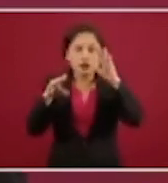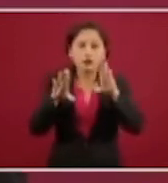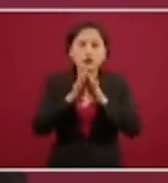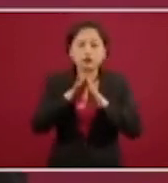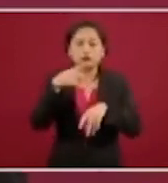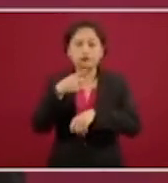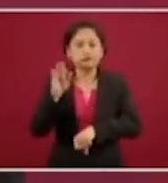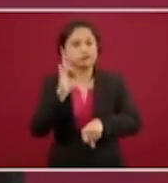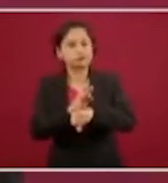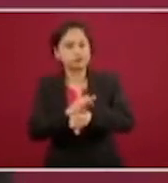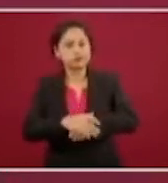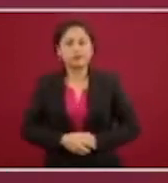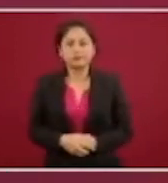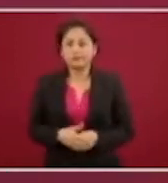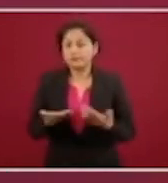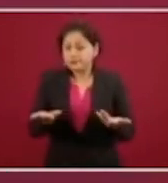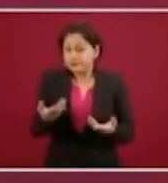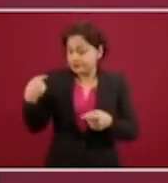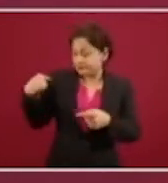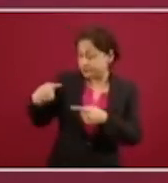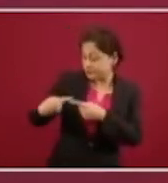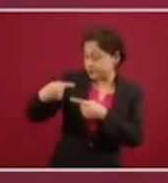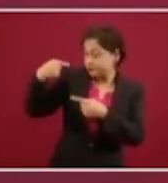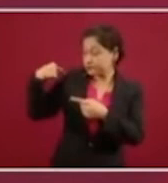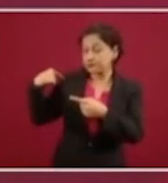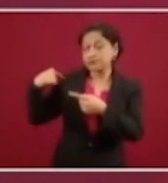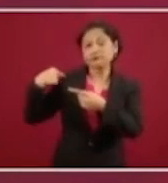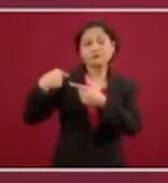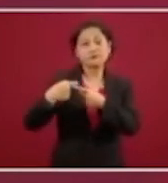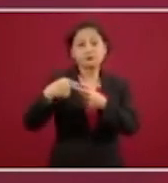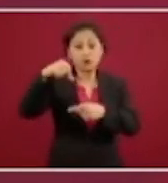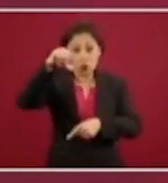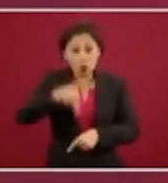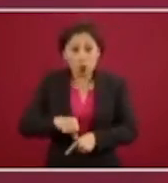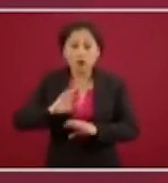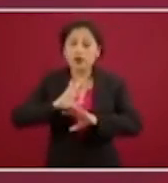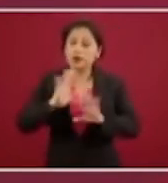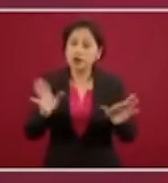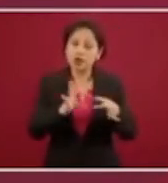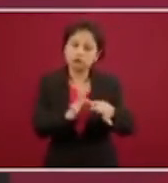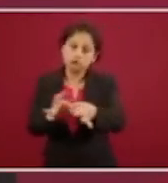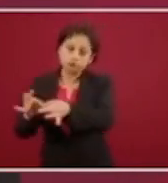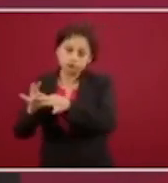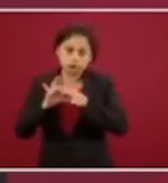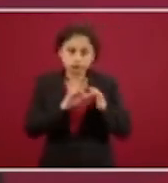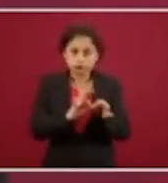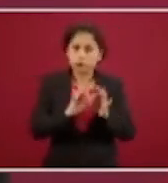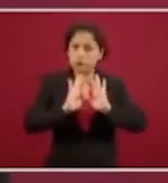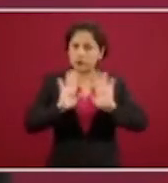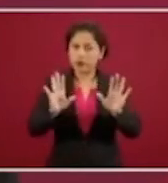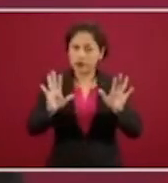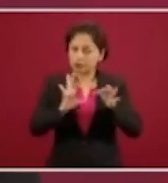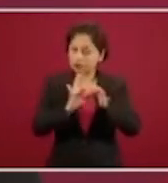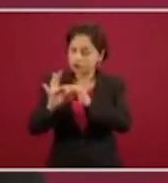ya tenemos un sistema mucho mejor, más cuestionado de respuesta común